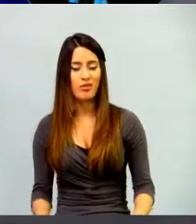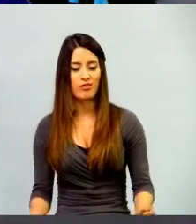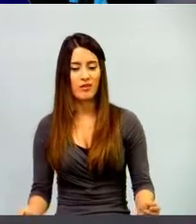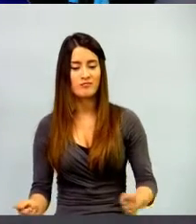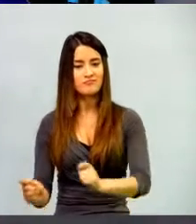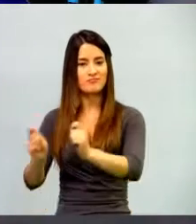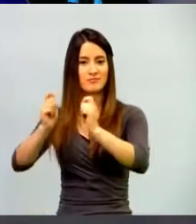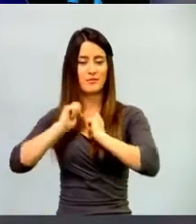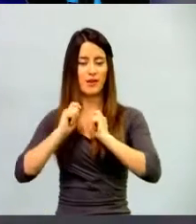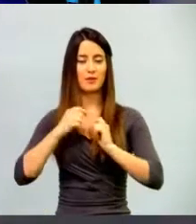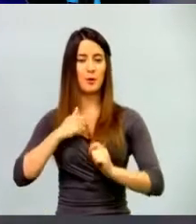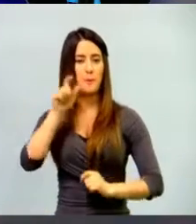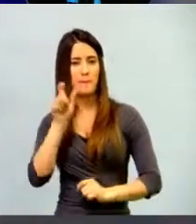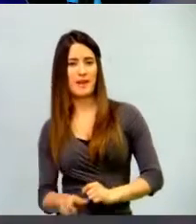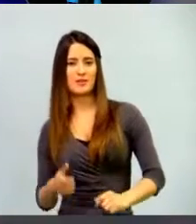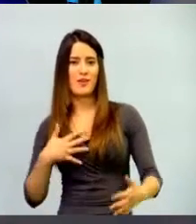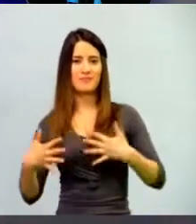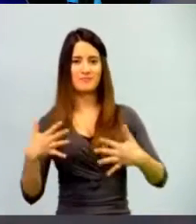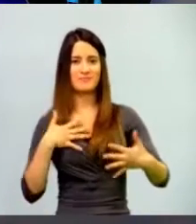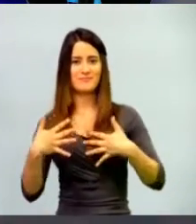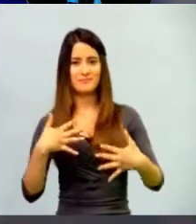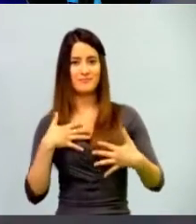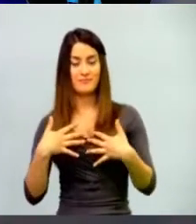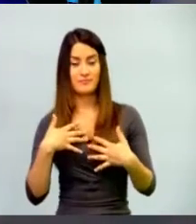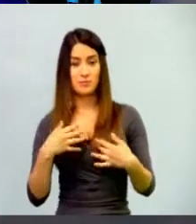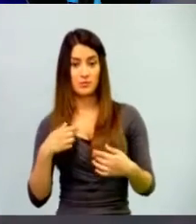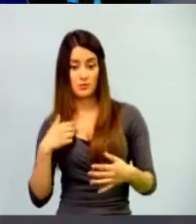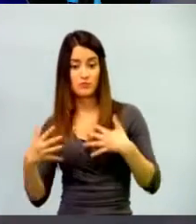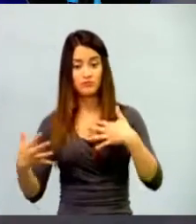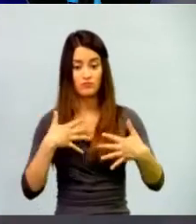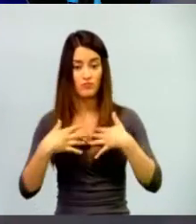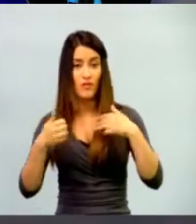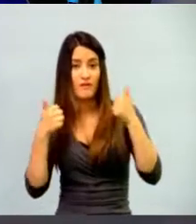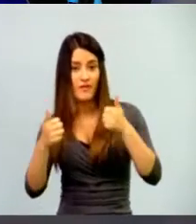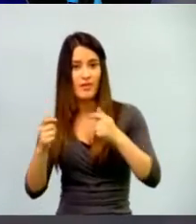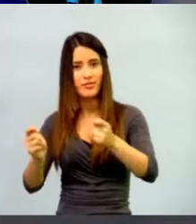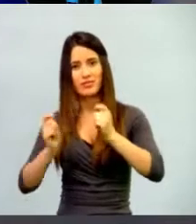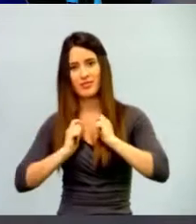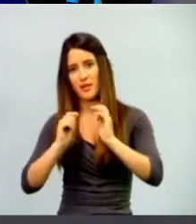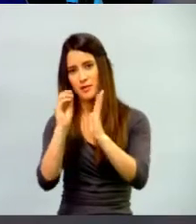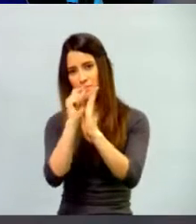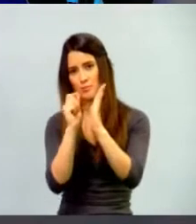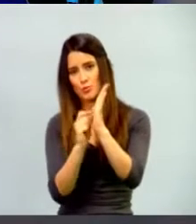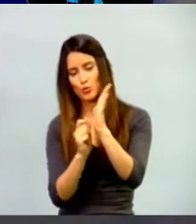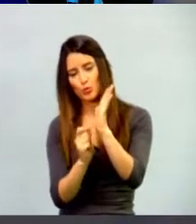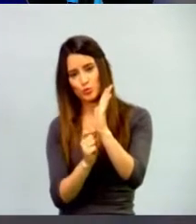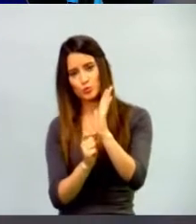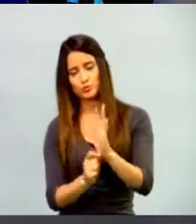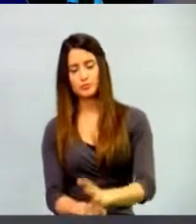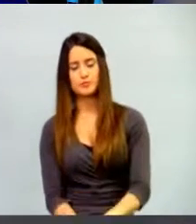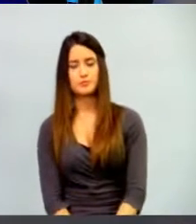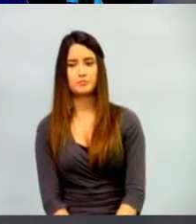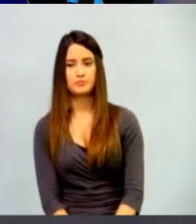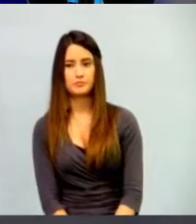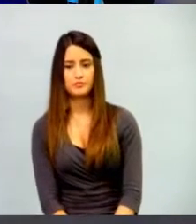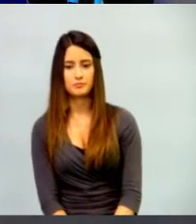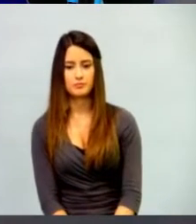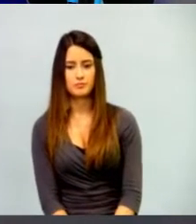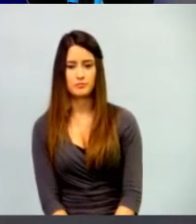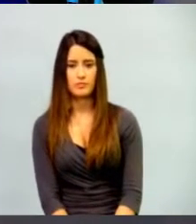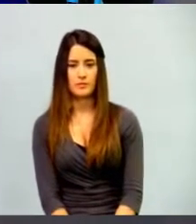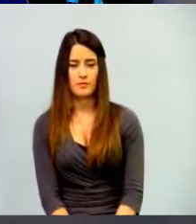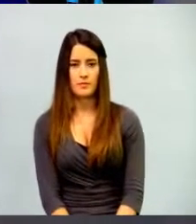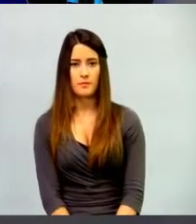tiene tales objetivos, tiene tales puntos. Lo que me parece que un poquito chévere ahí es que se vence como ese